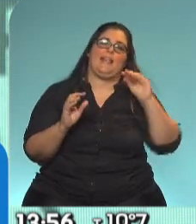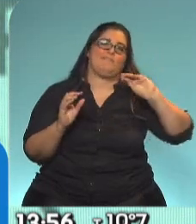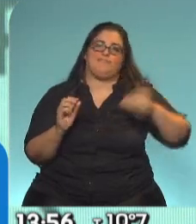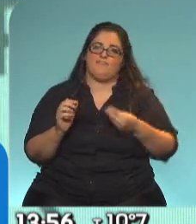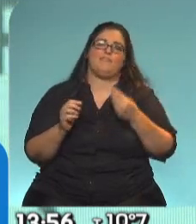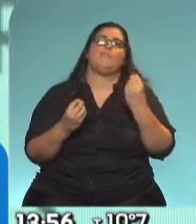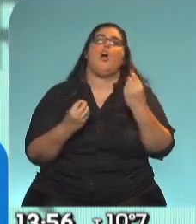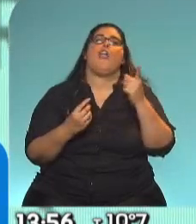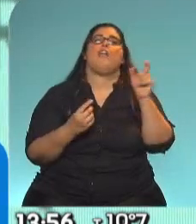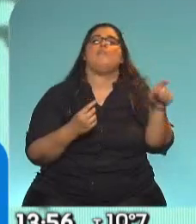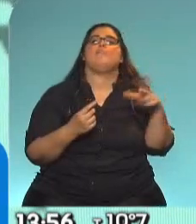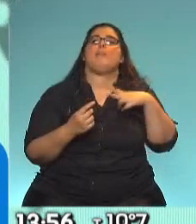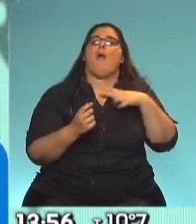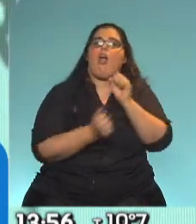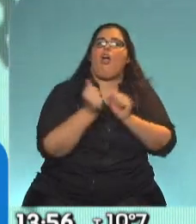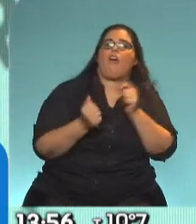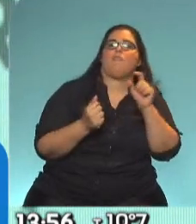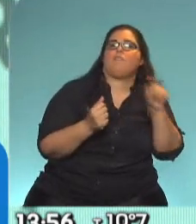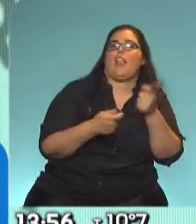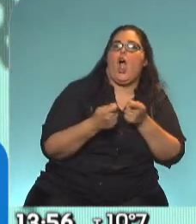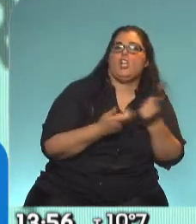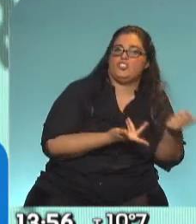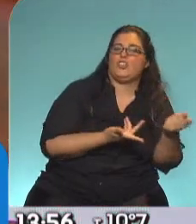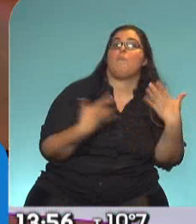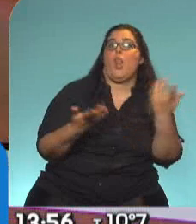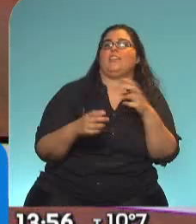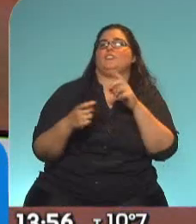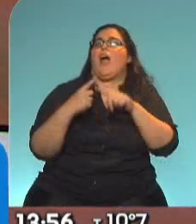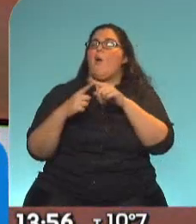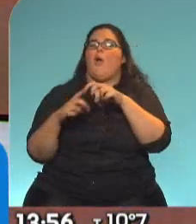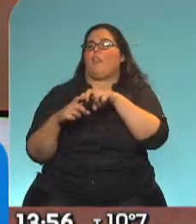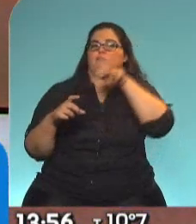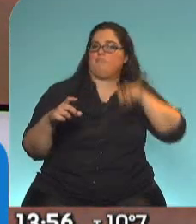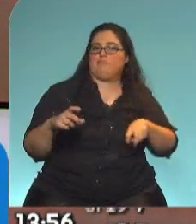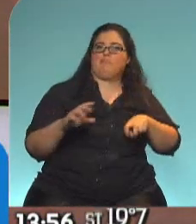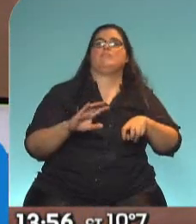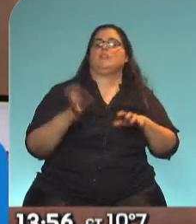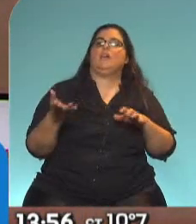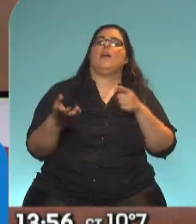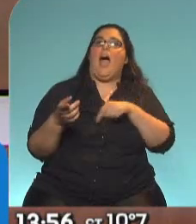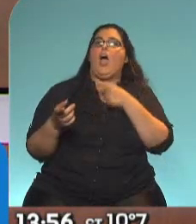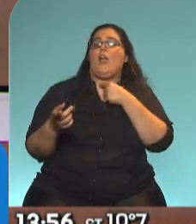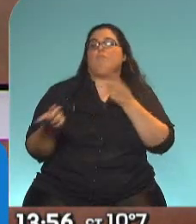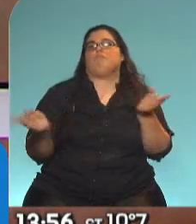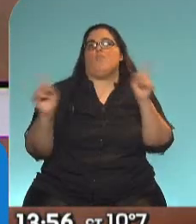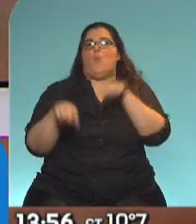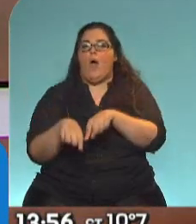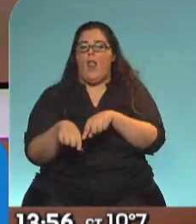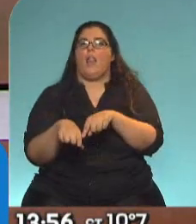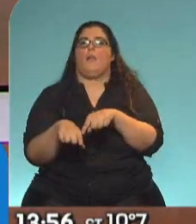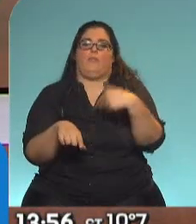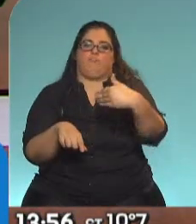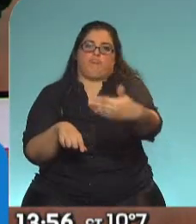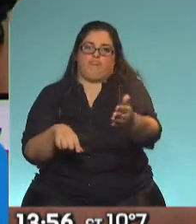también y algunas cuestiones para ese país, y es por eso que se retiraron de ese acuerdo, y que seguramente volverían en los próximos